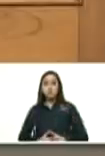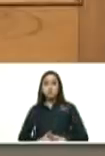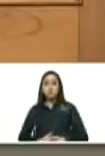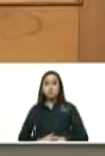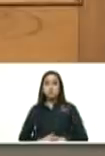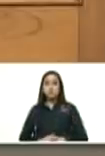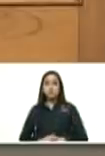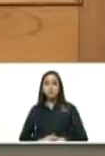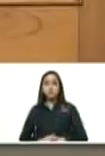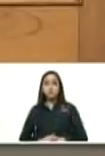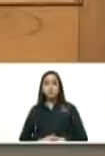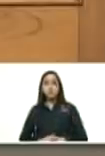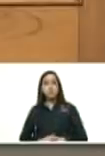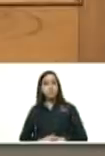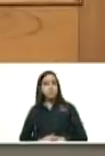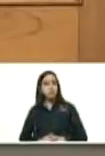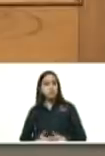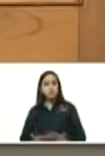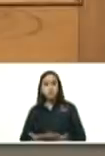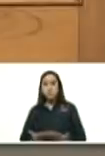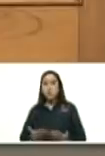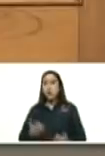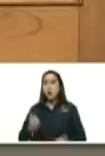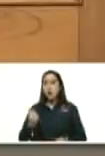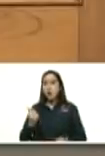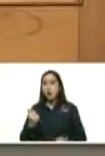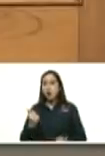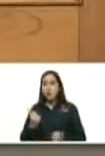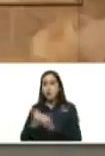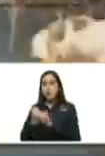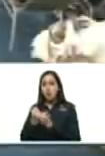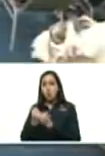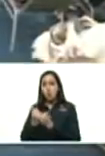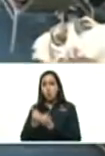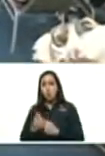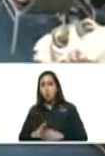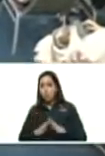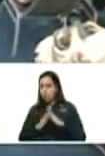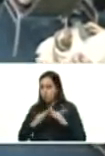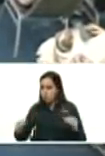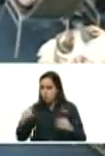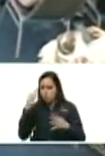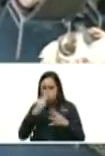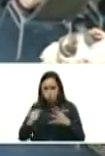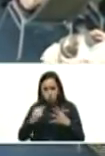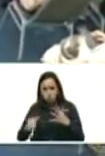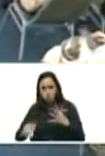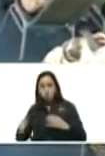han contado con todos los requisitos